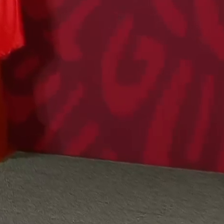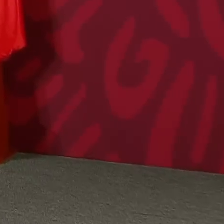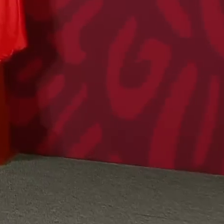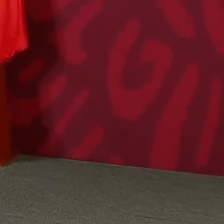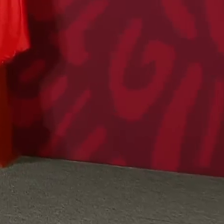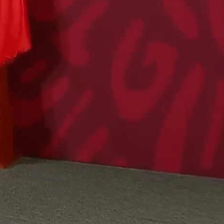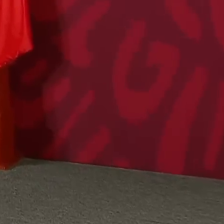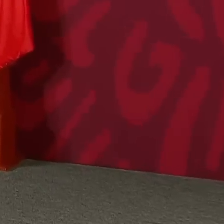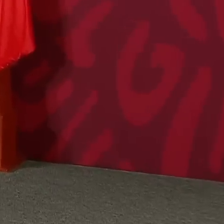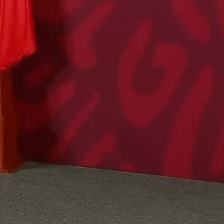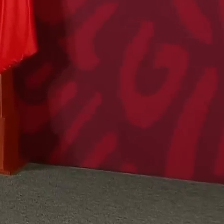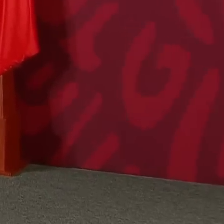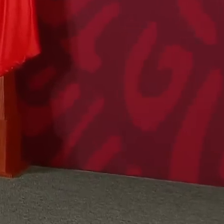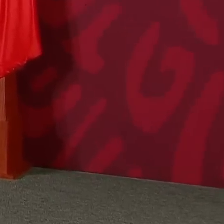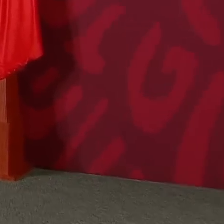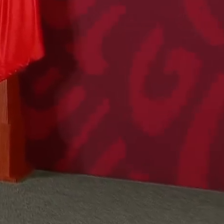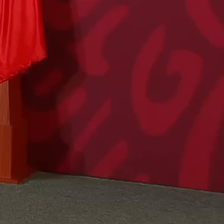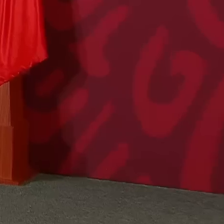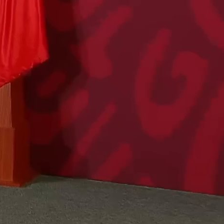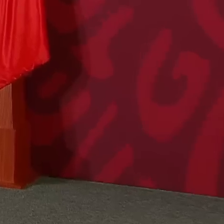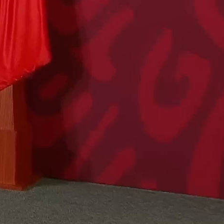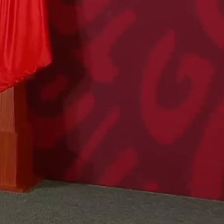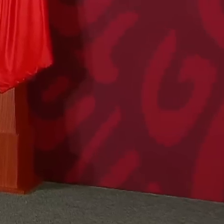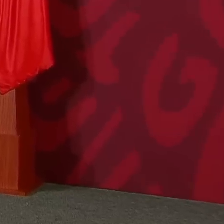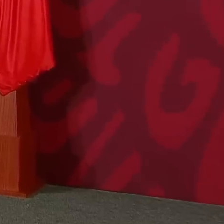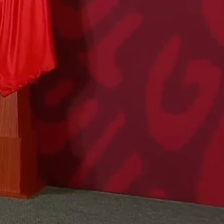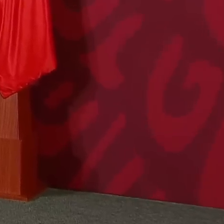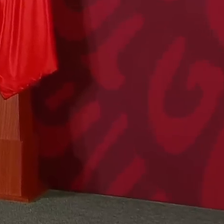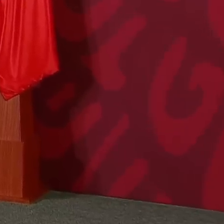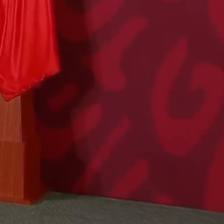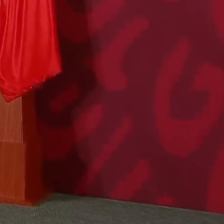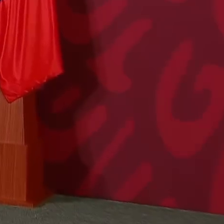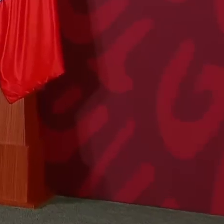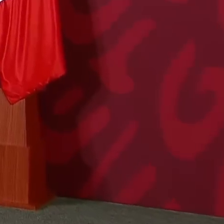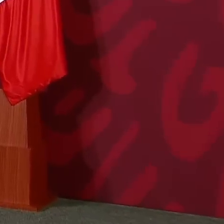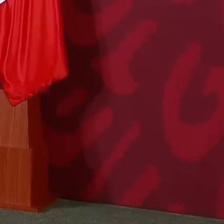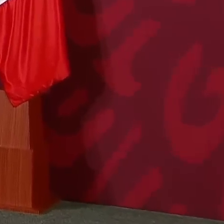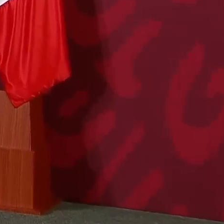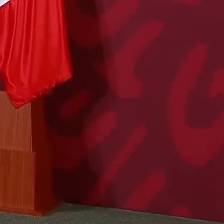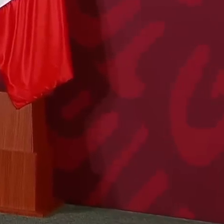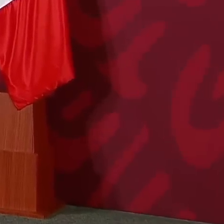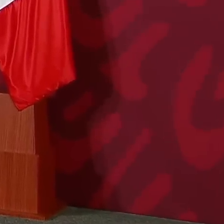políticas